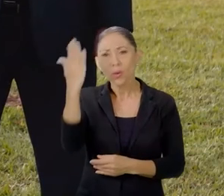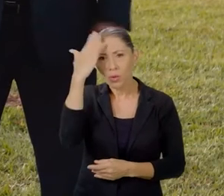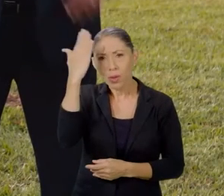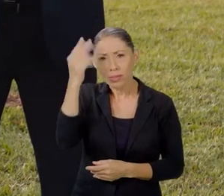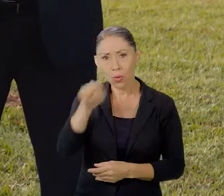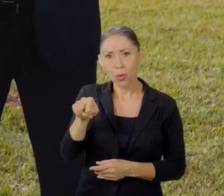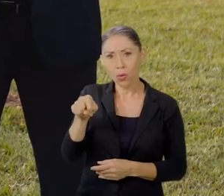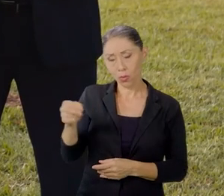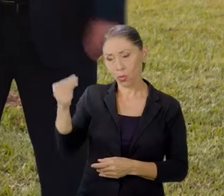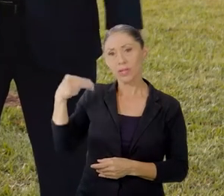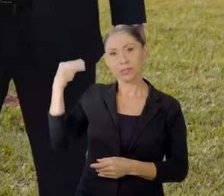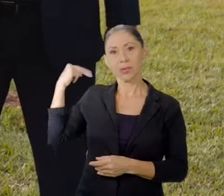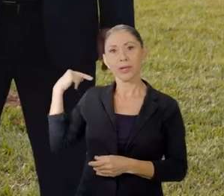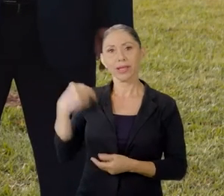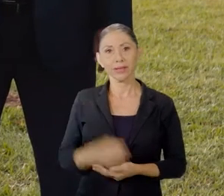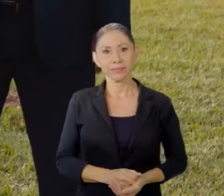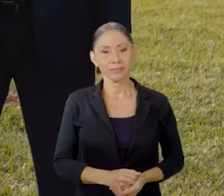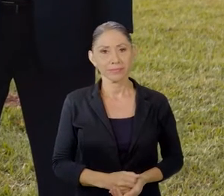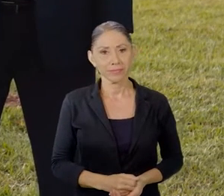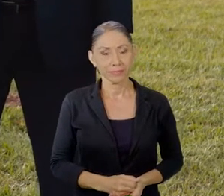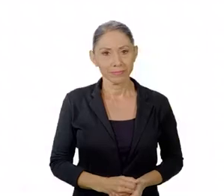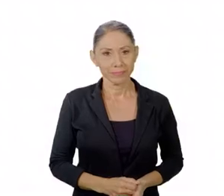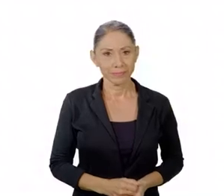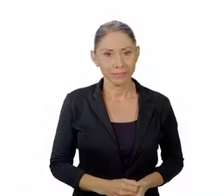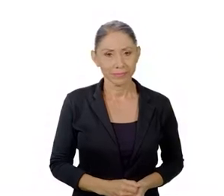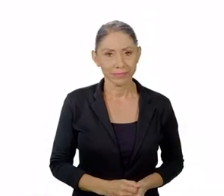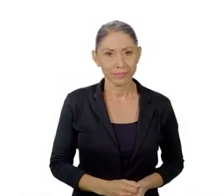Esto es Un Encuentro con la Historia.